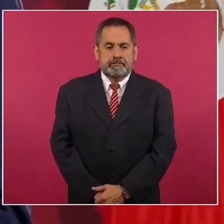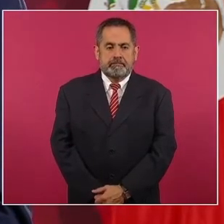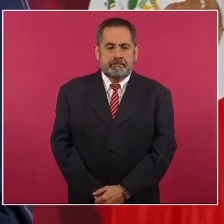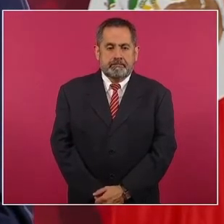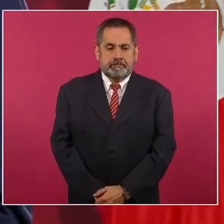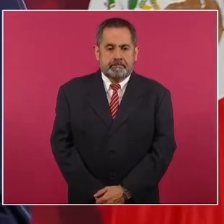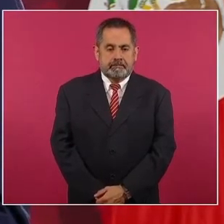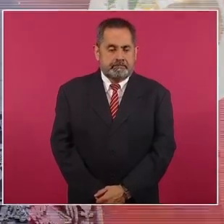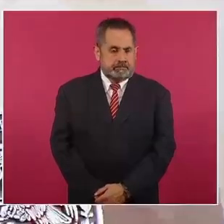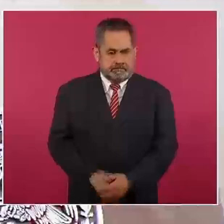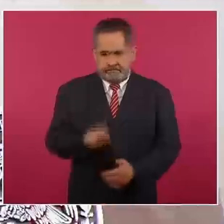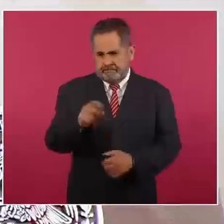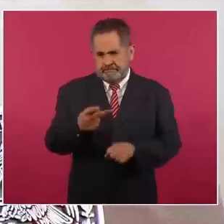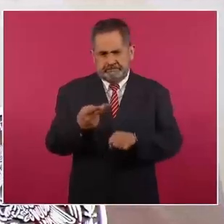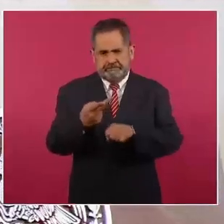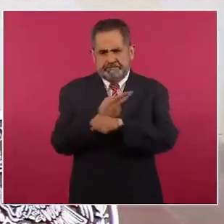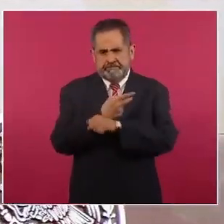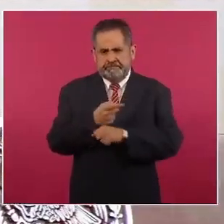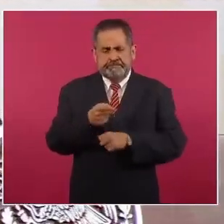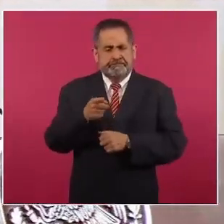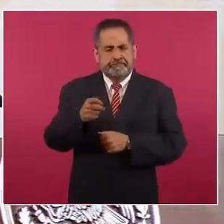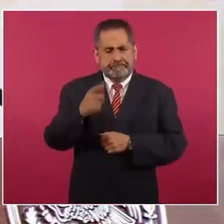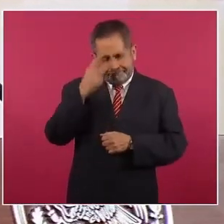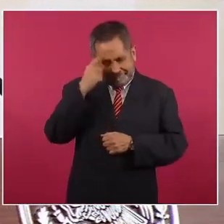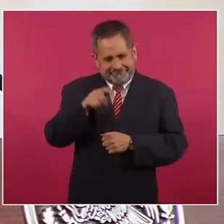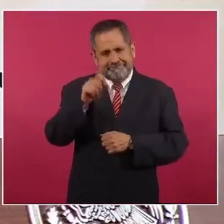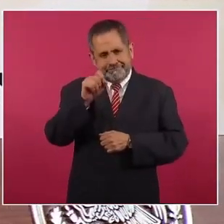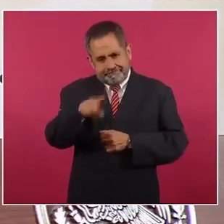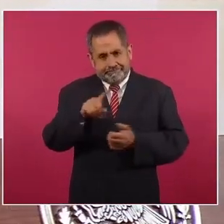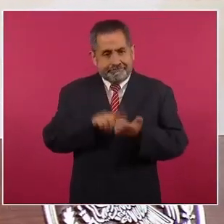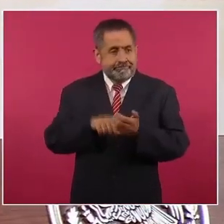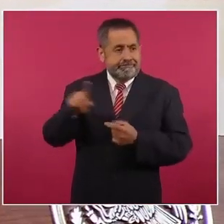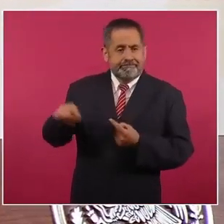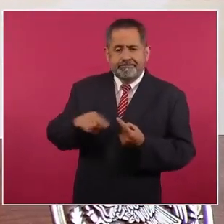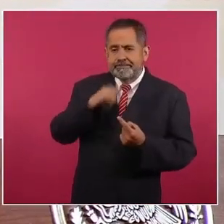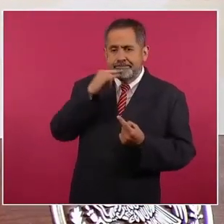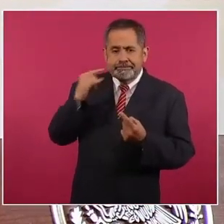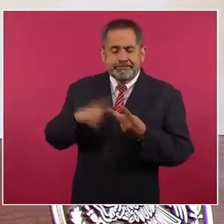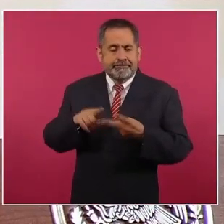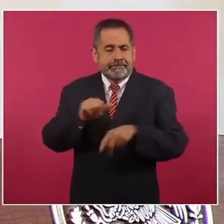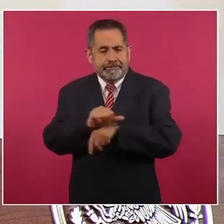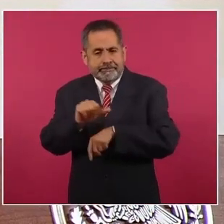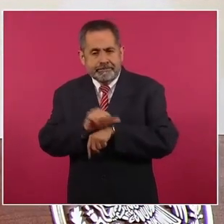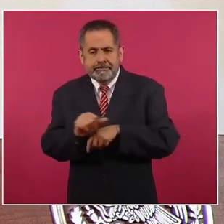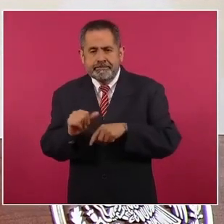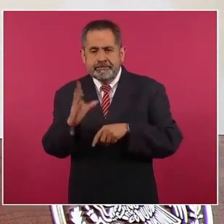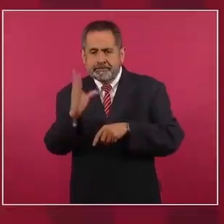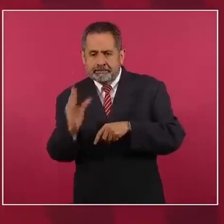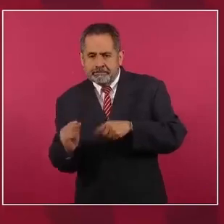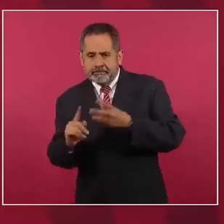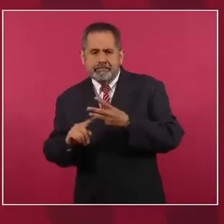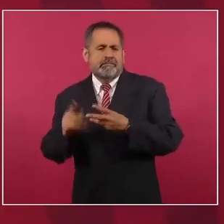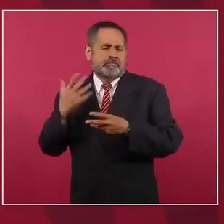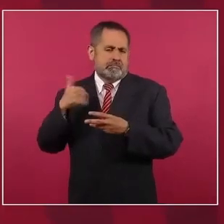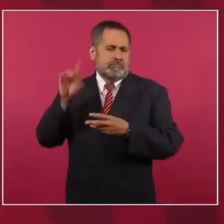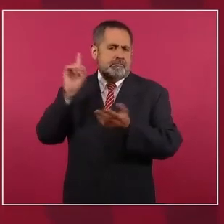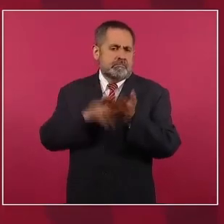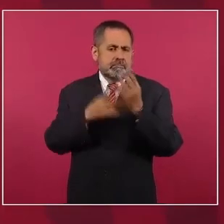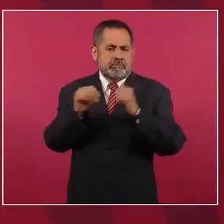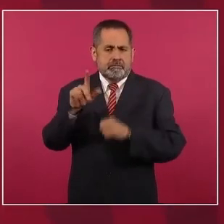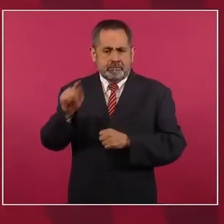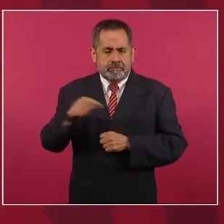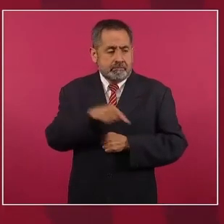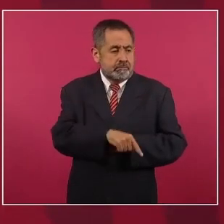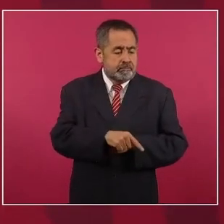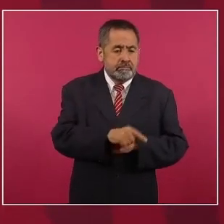Lo que pasó precisamente en Chile, en Argentina, en el Cono Sur, en los 70, los golpes